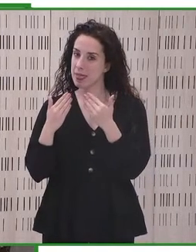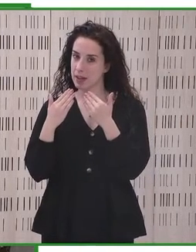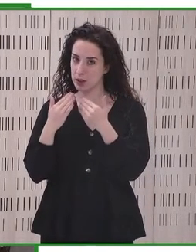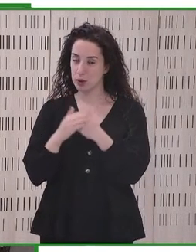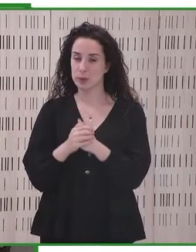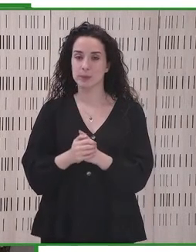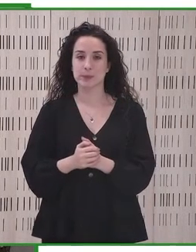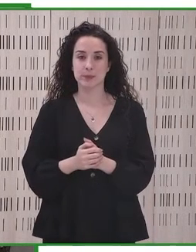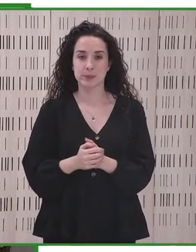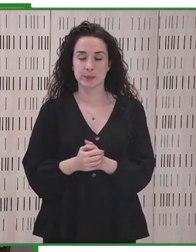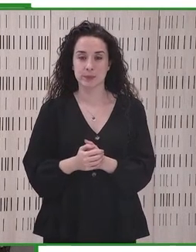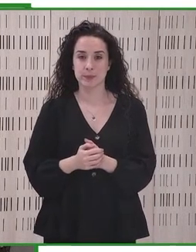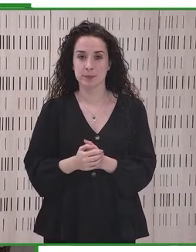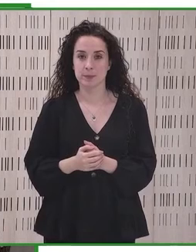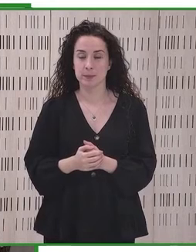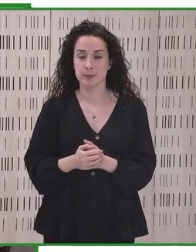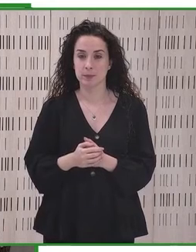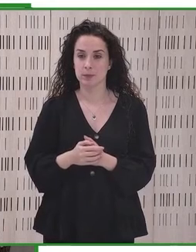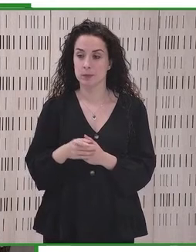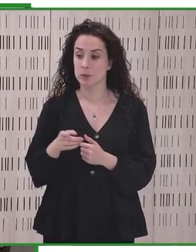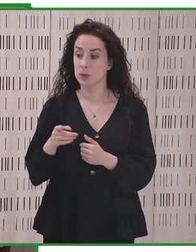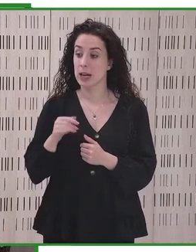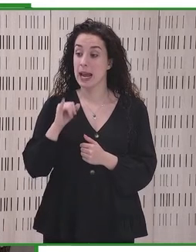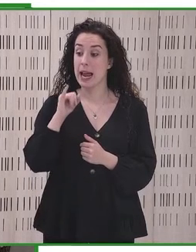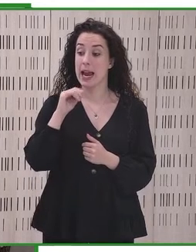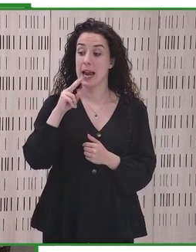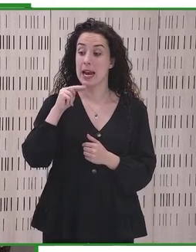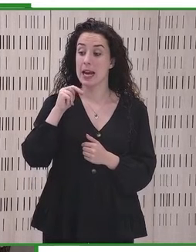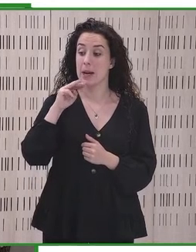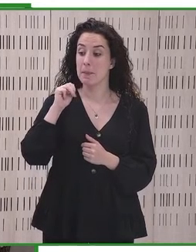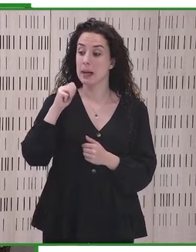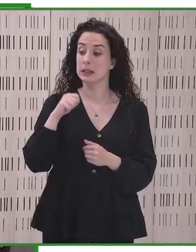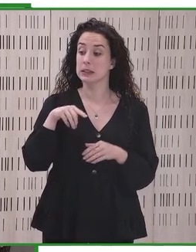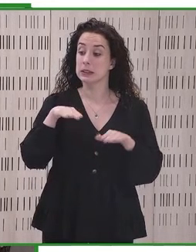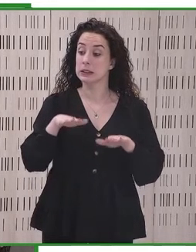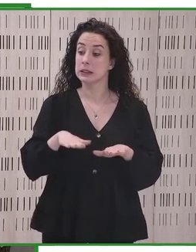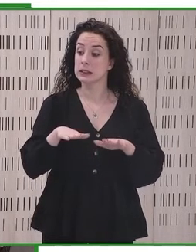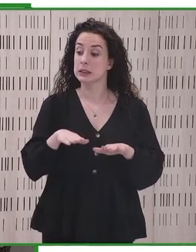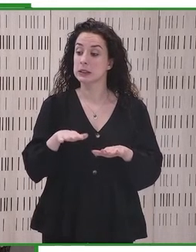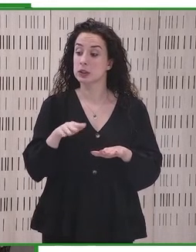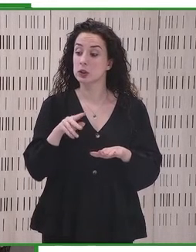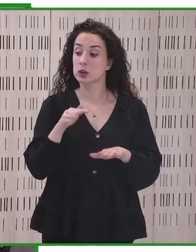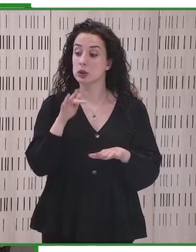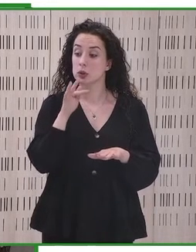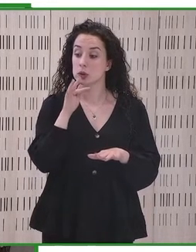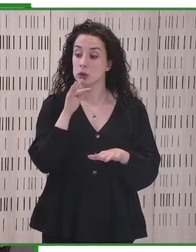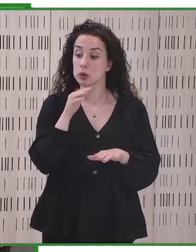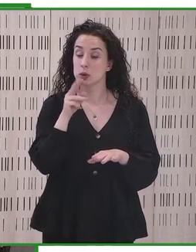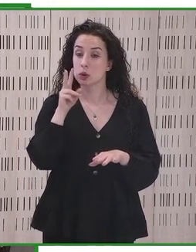Muchas gracias, Ana. Inmaculada, ¿sigues con nosotros? Yo creo que te puedo ver.